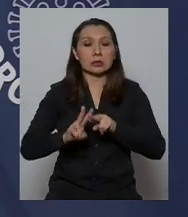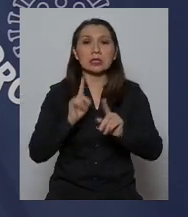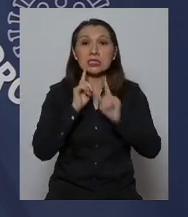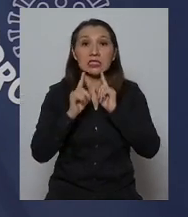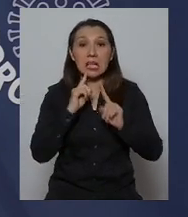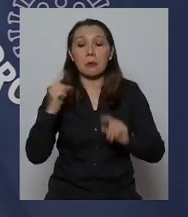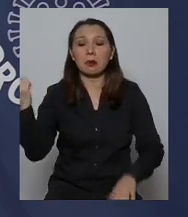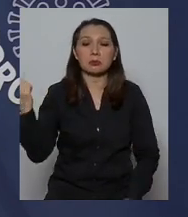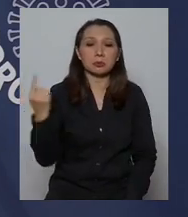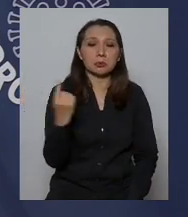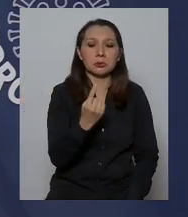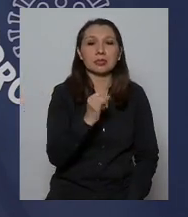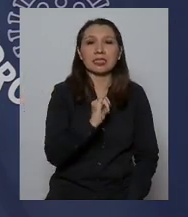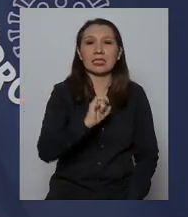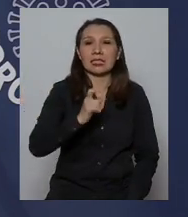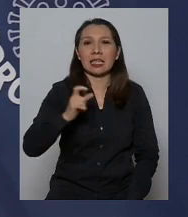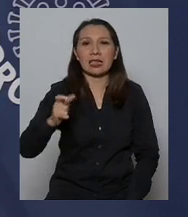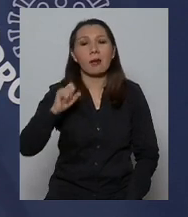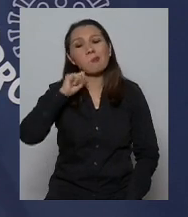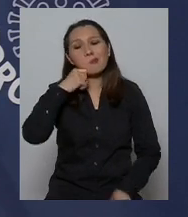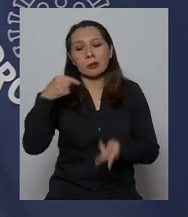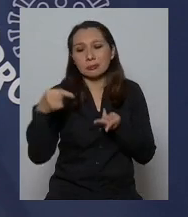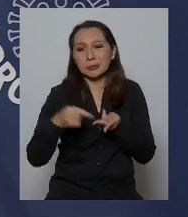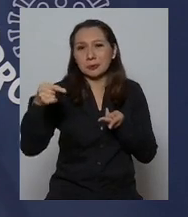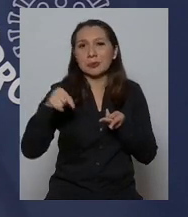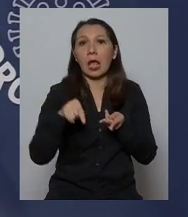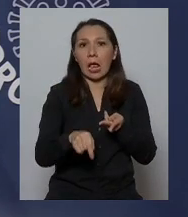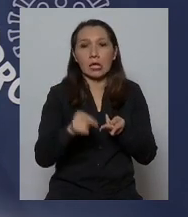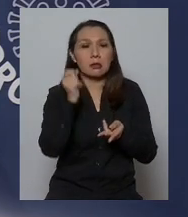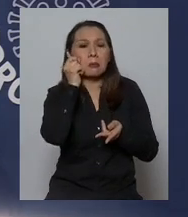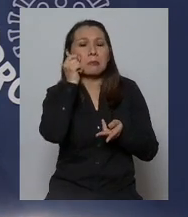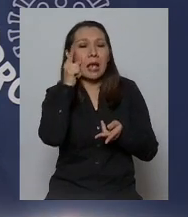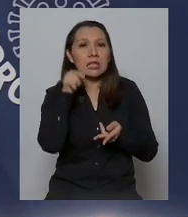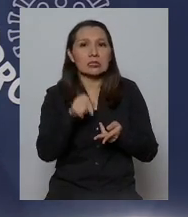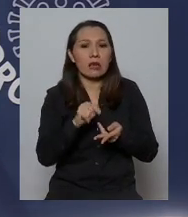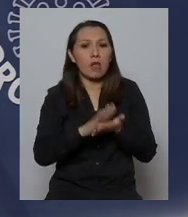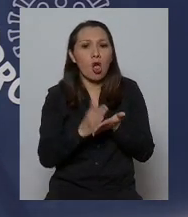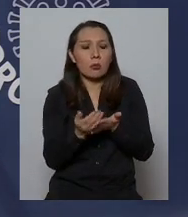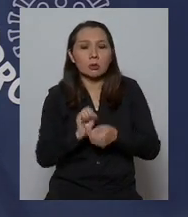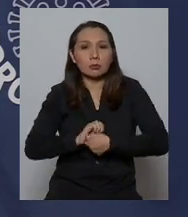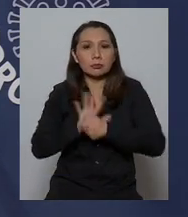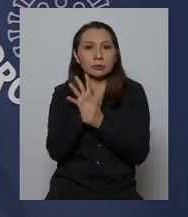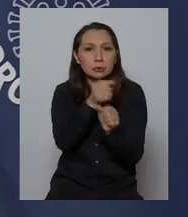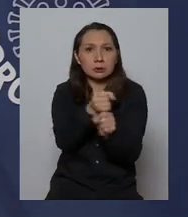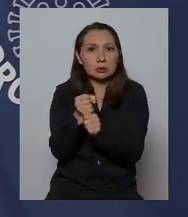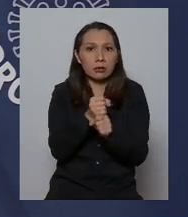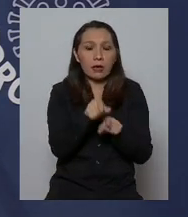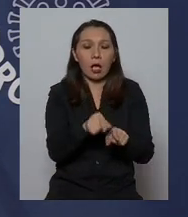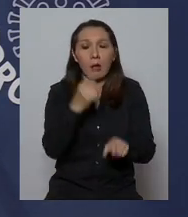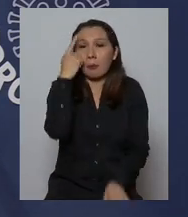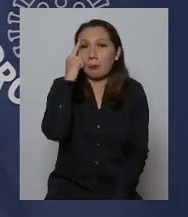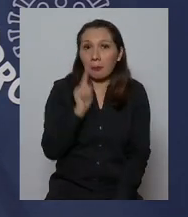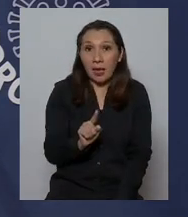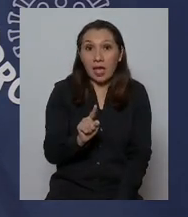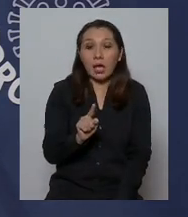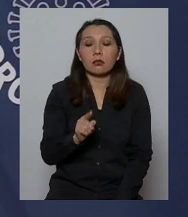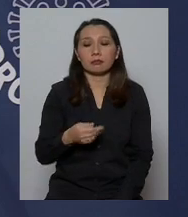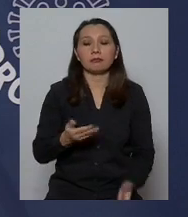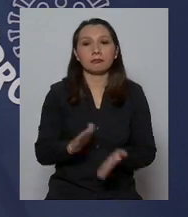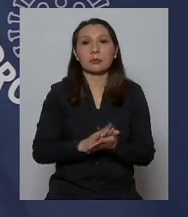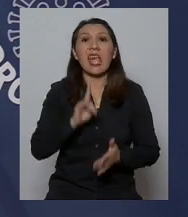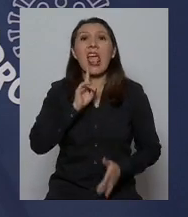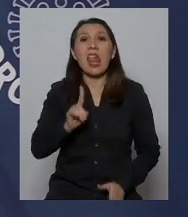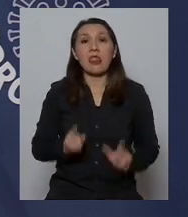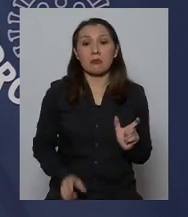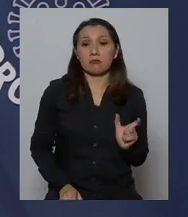exámenes de IgG, de inmunoglobulina G, para saber la situación de sus trabajadores, por ejemplo, pero para entregar